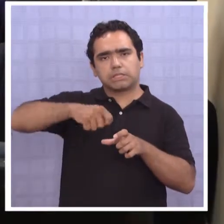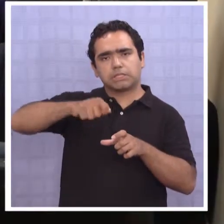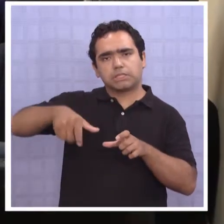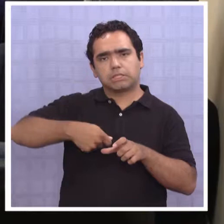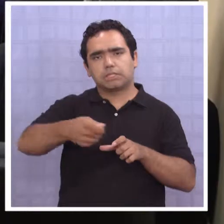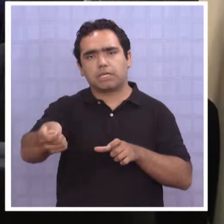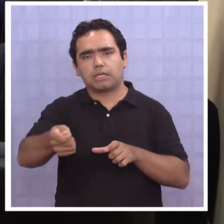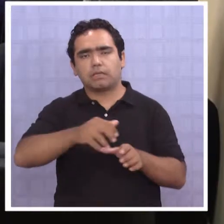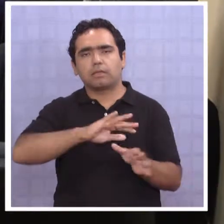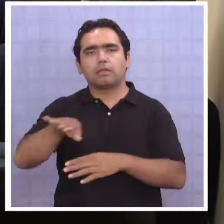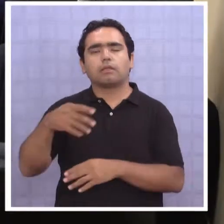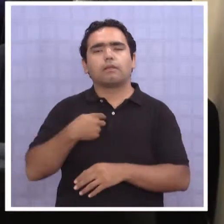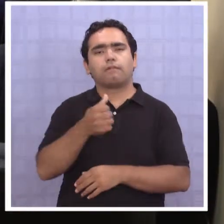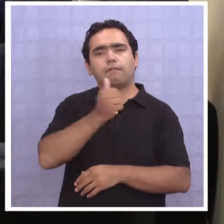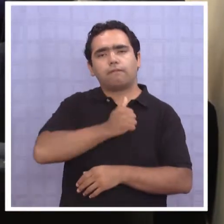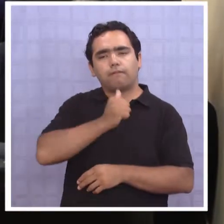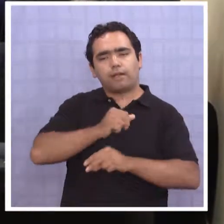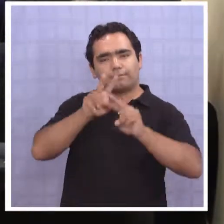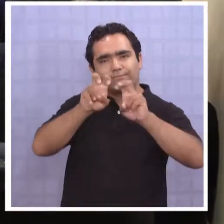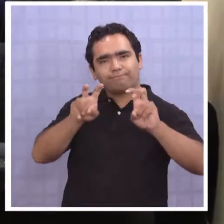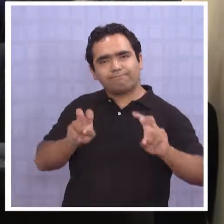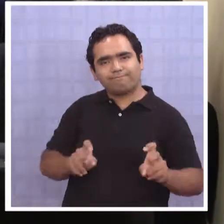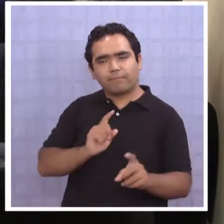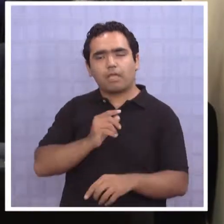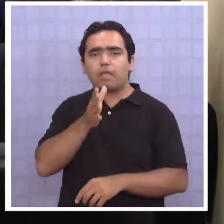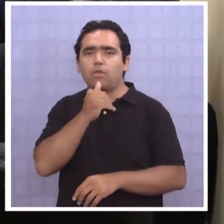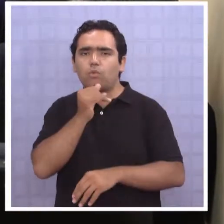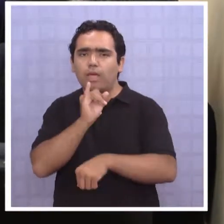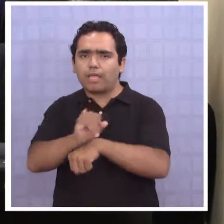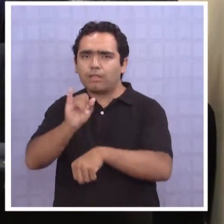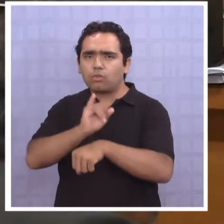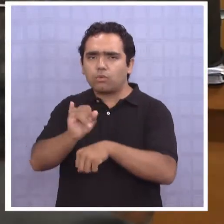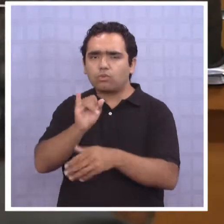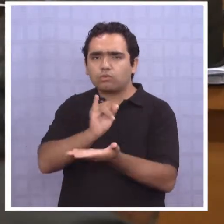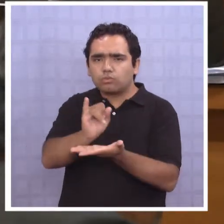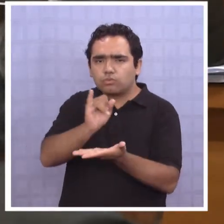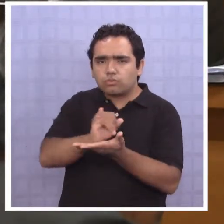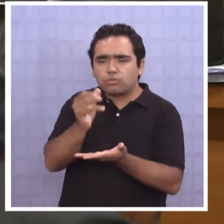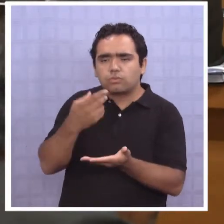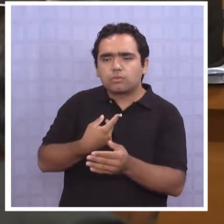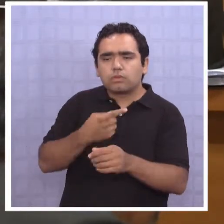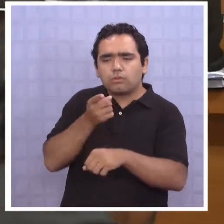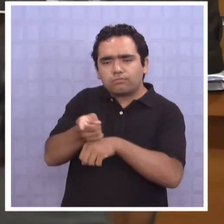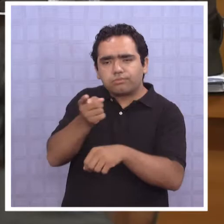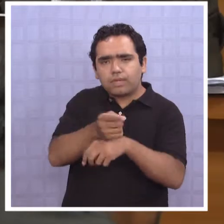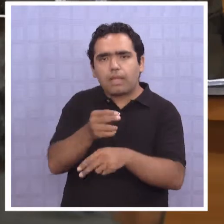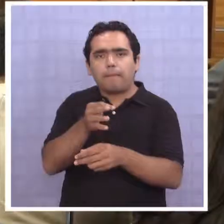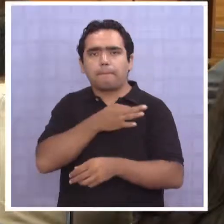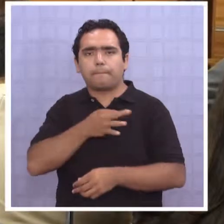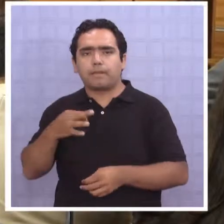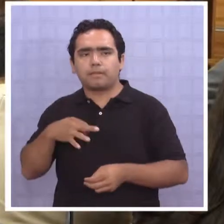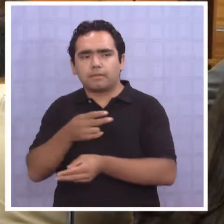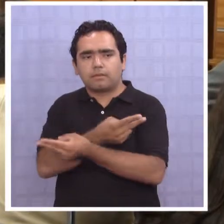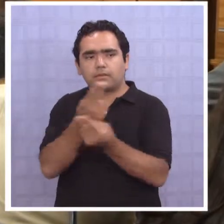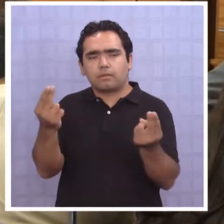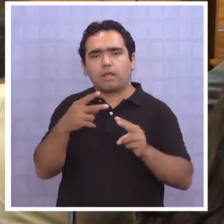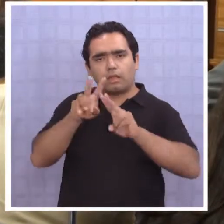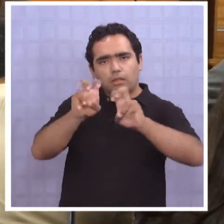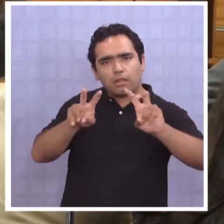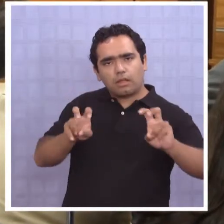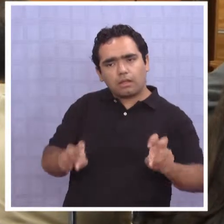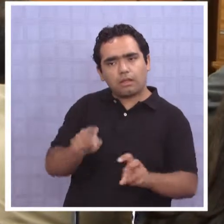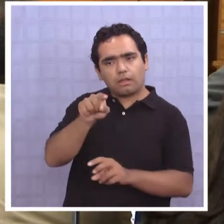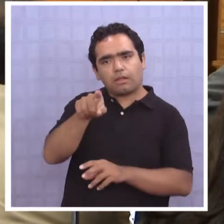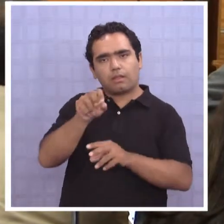señalan que faltaron pericias y que no hubo instrucción específica por parte del Ministerio Público para indagar los presuntos delitos.